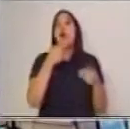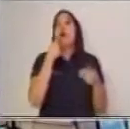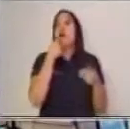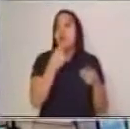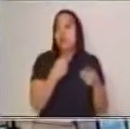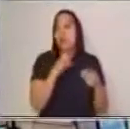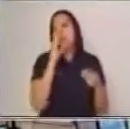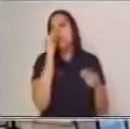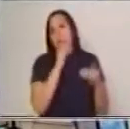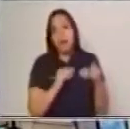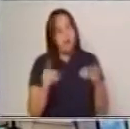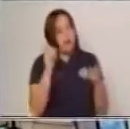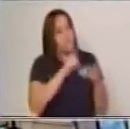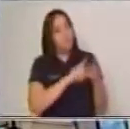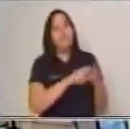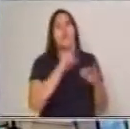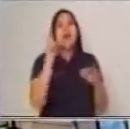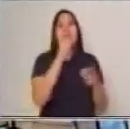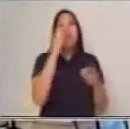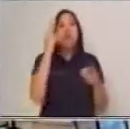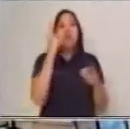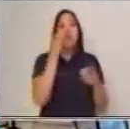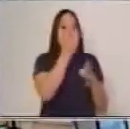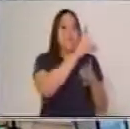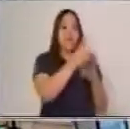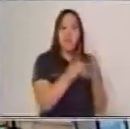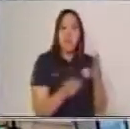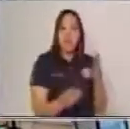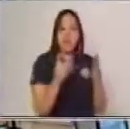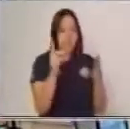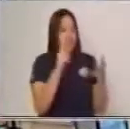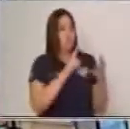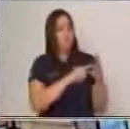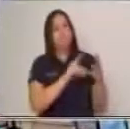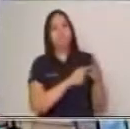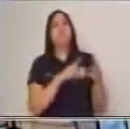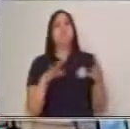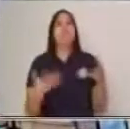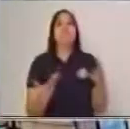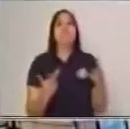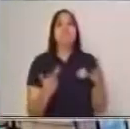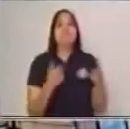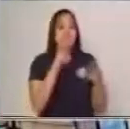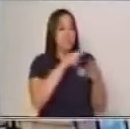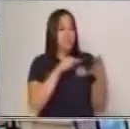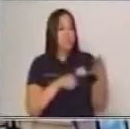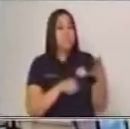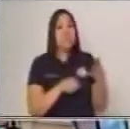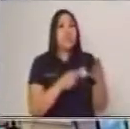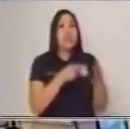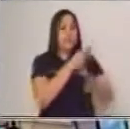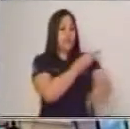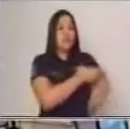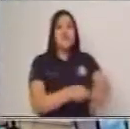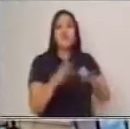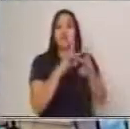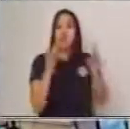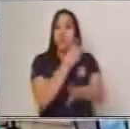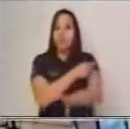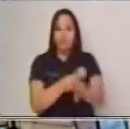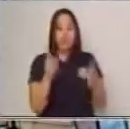Número dos, texto descriptivo. Número tres, texto narrativo. Y número cuatro,